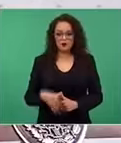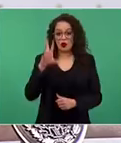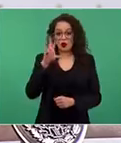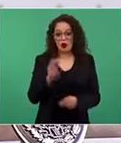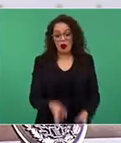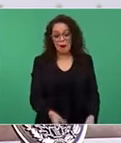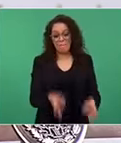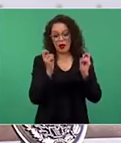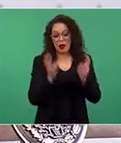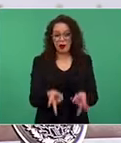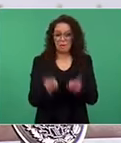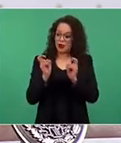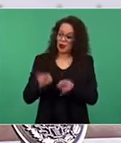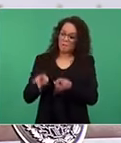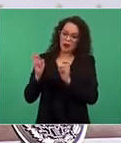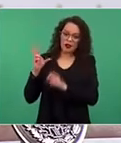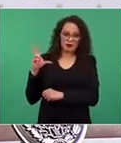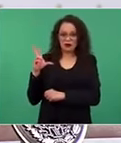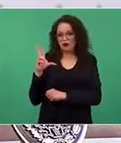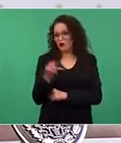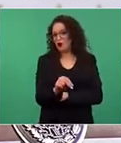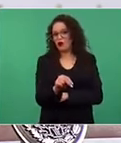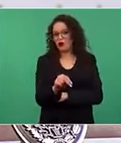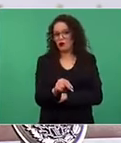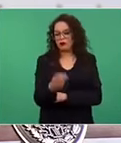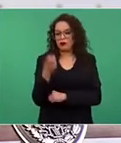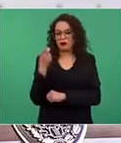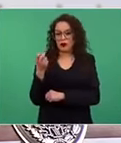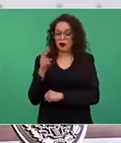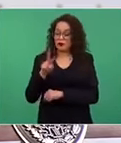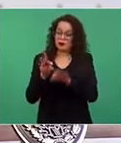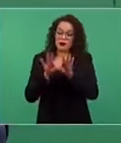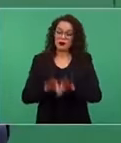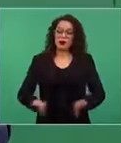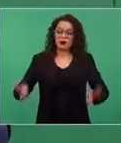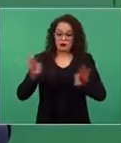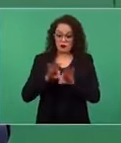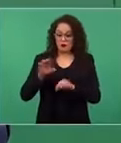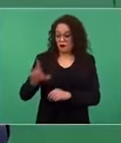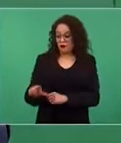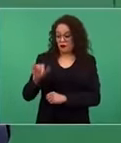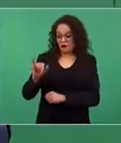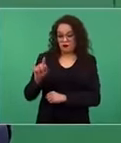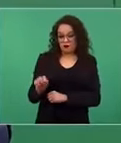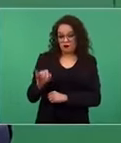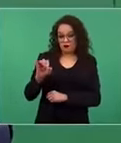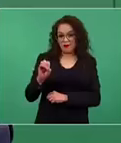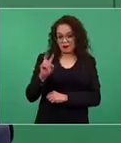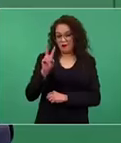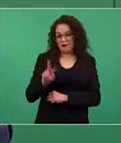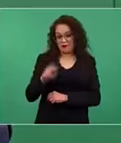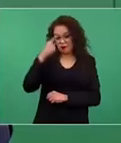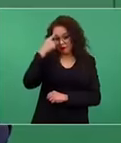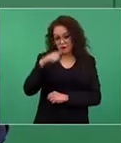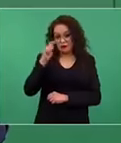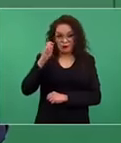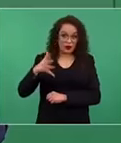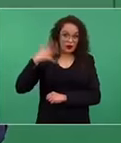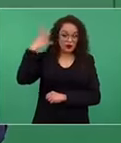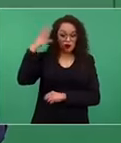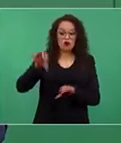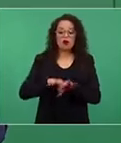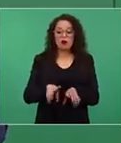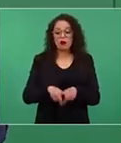de este mineral que es estratégico para el desarrollo futuro